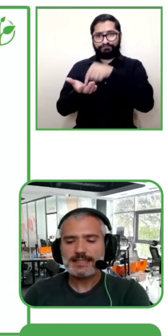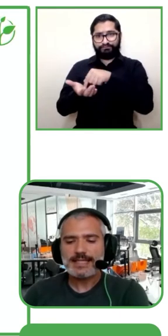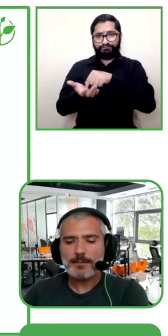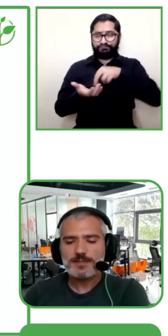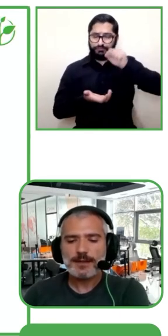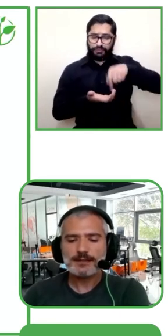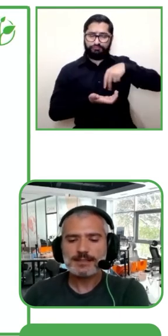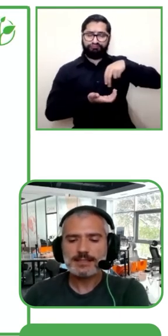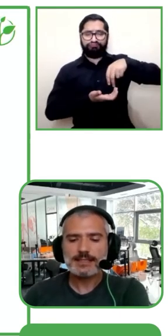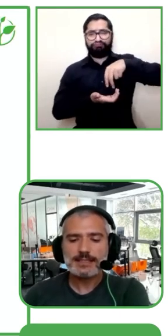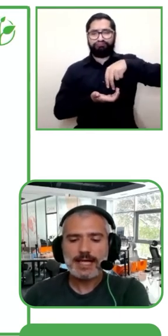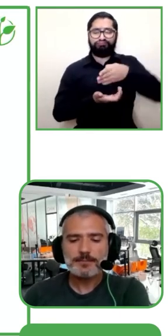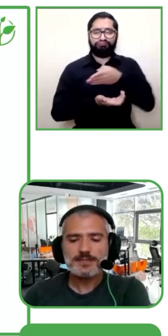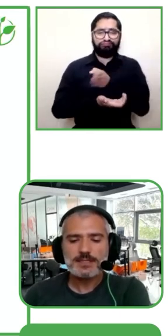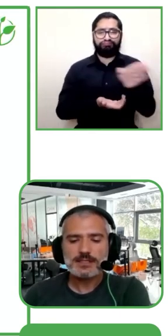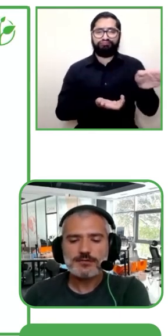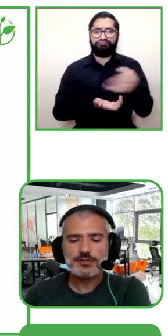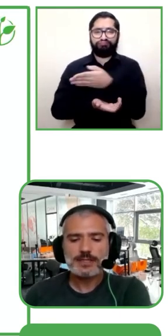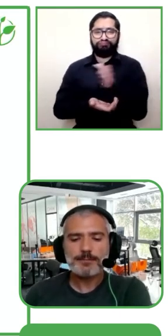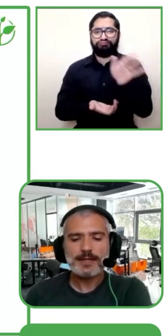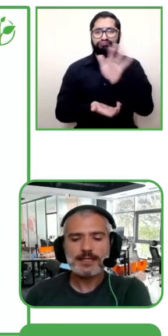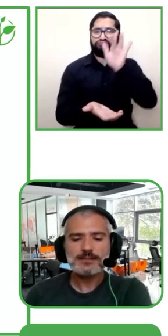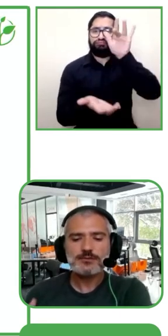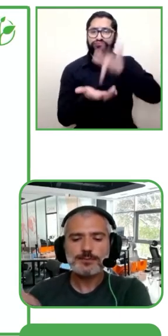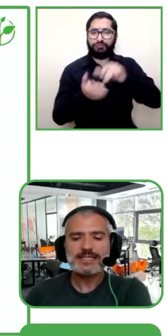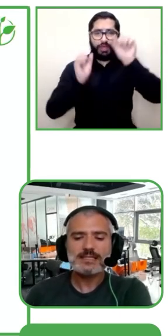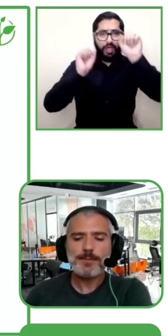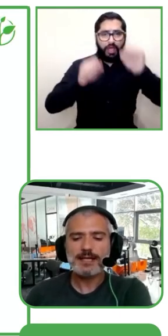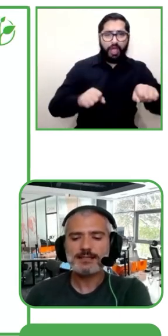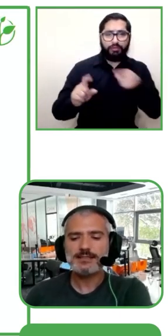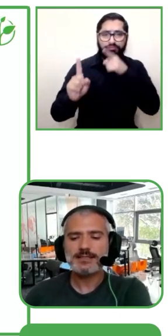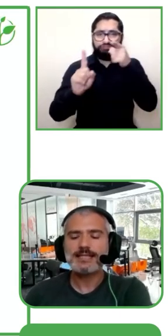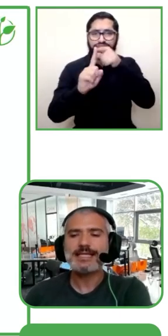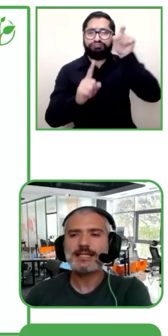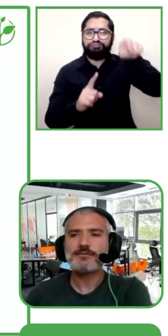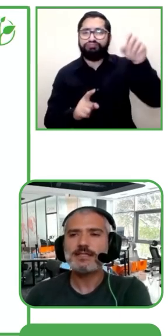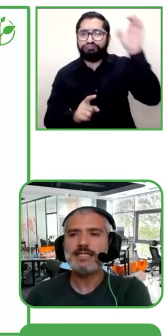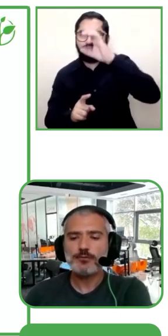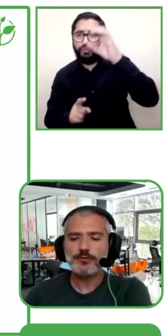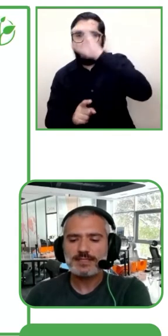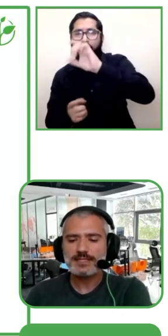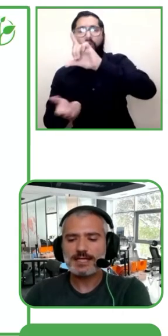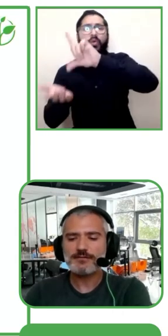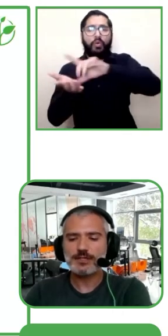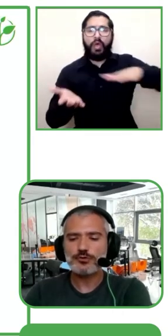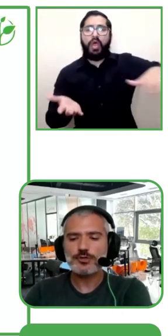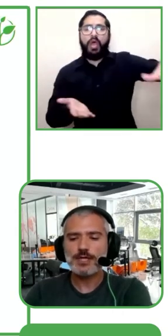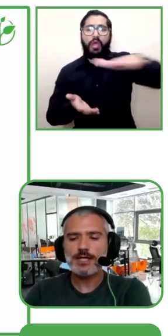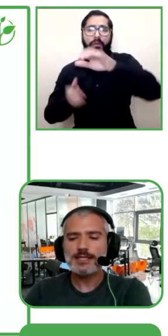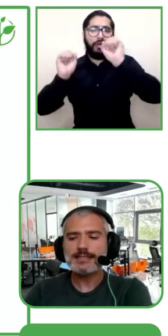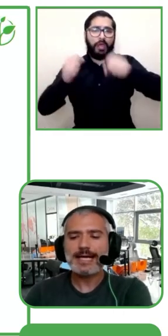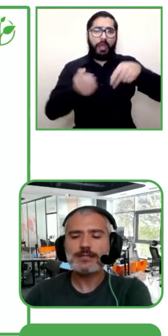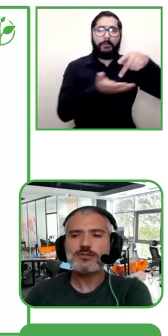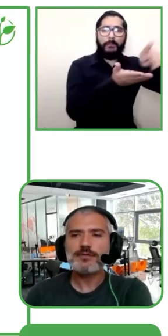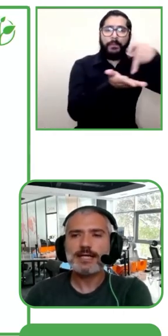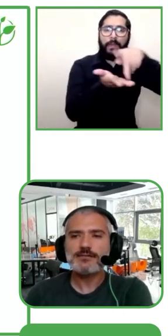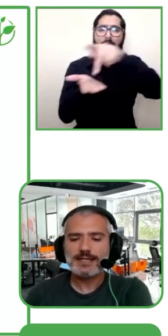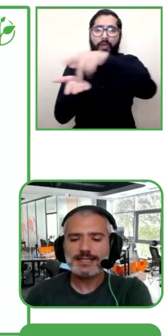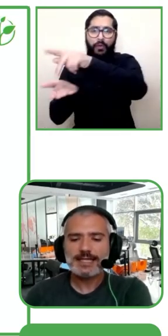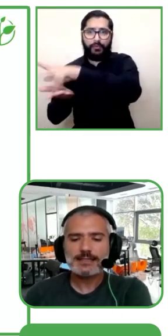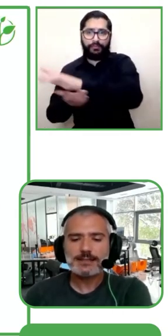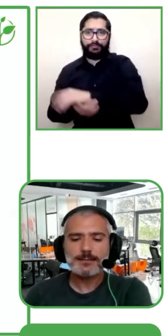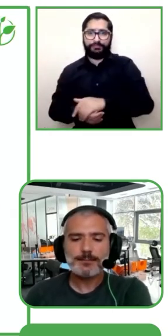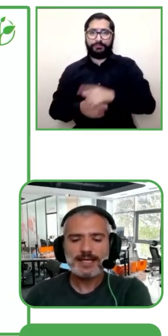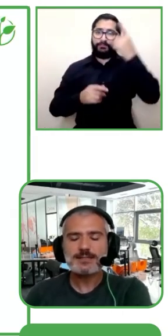las tiendas y lugares con esta accesibilidad lo que facilita la